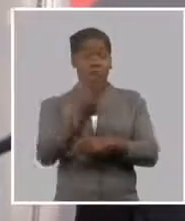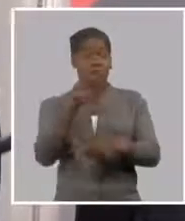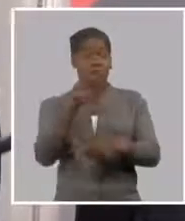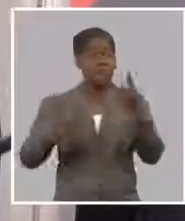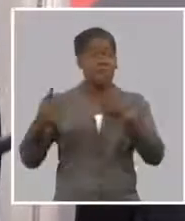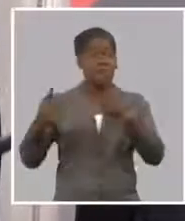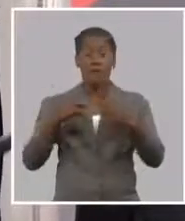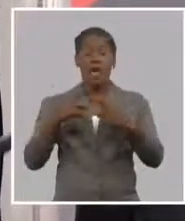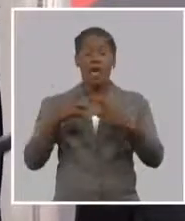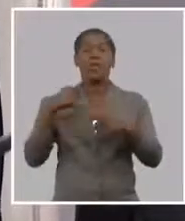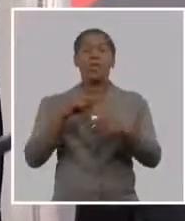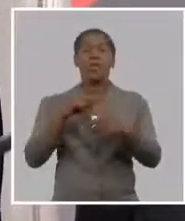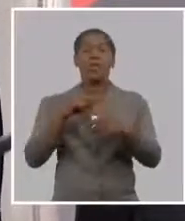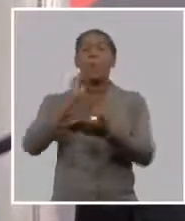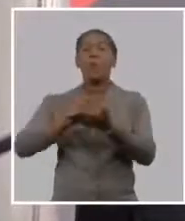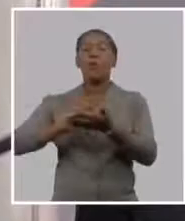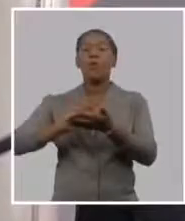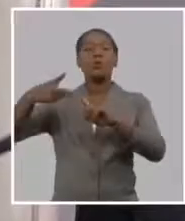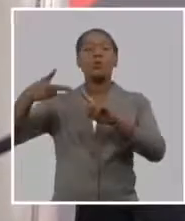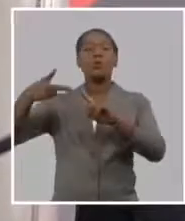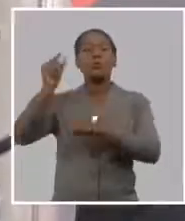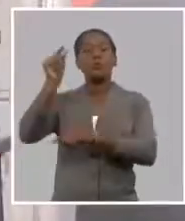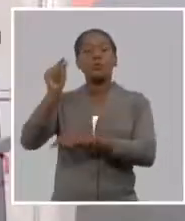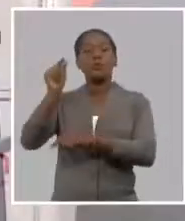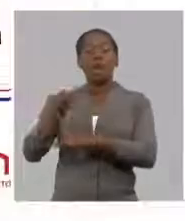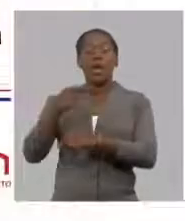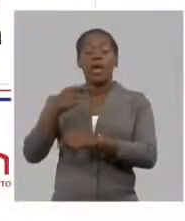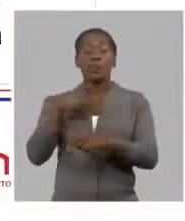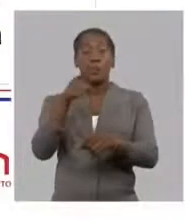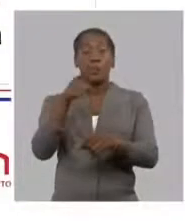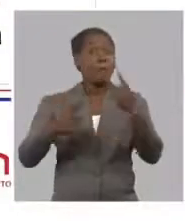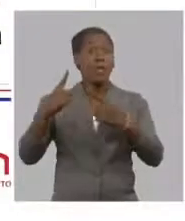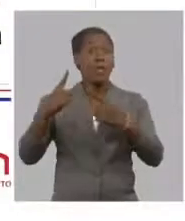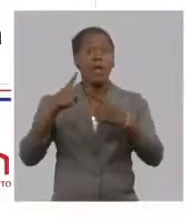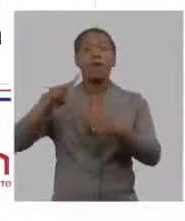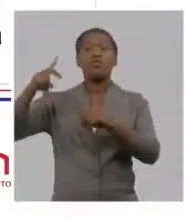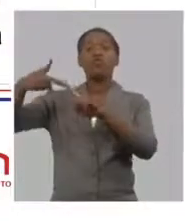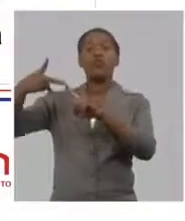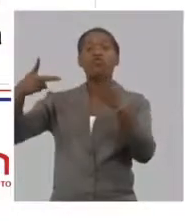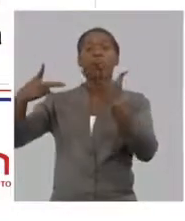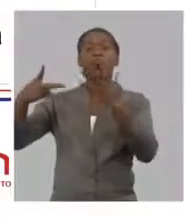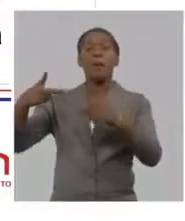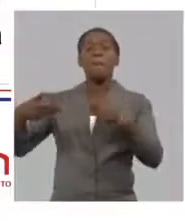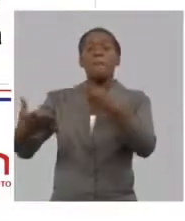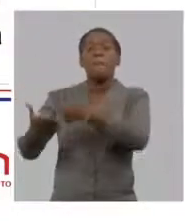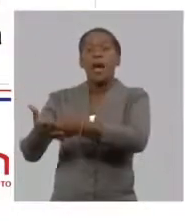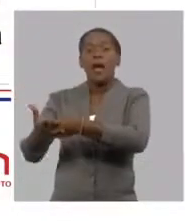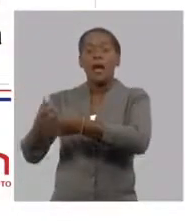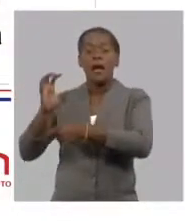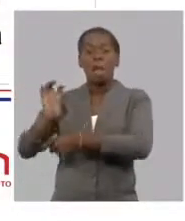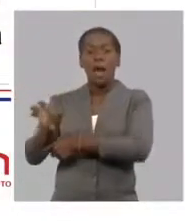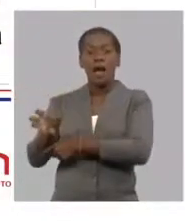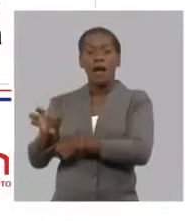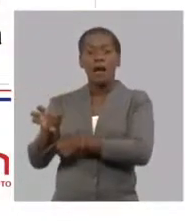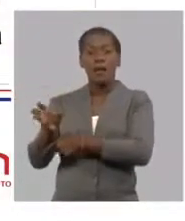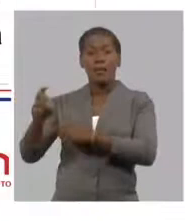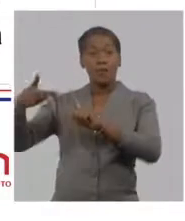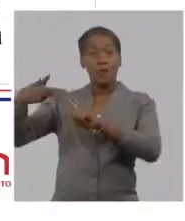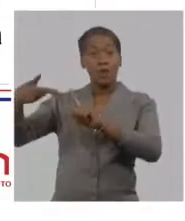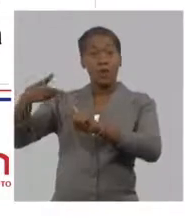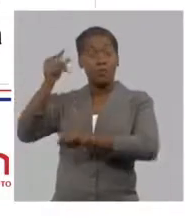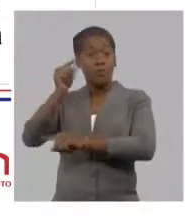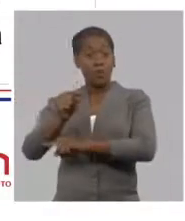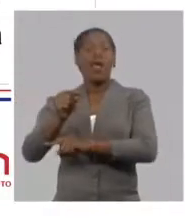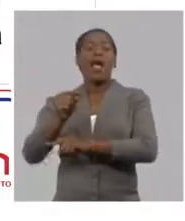ante posibles siniestros que en las propias pólizas se describen qué siniestros cubre esa póliza. en breve. Exactamente. Entonces,